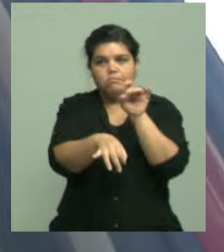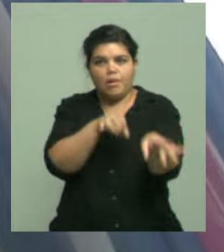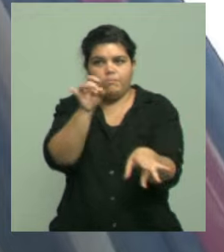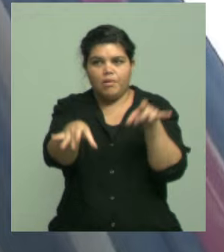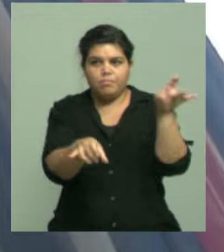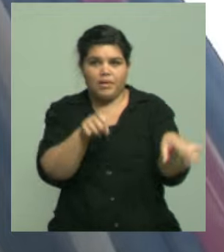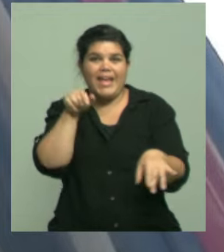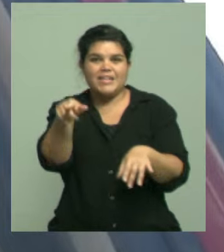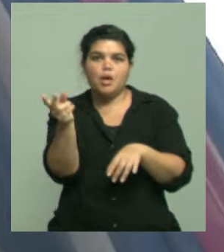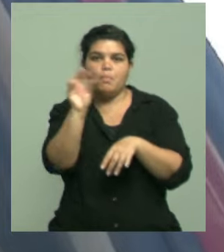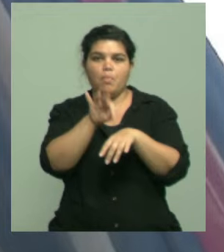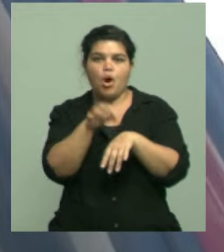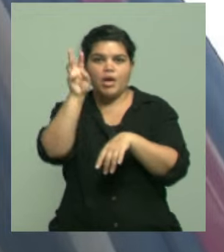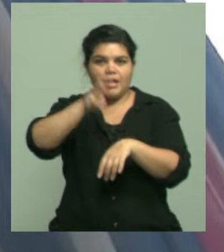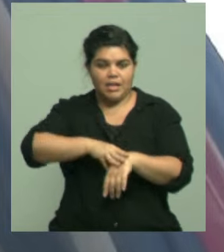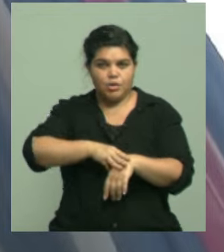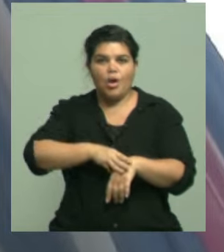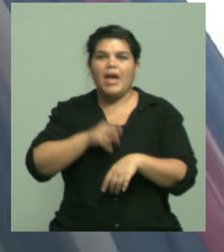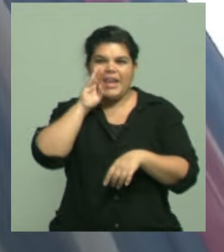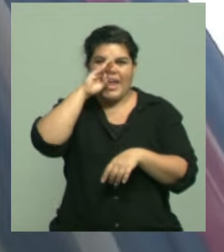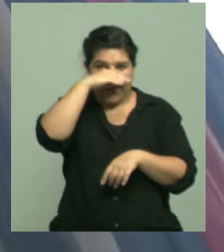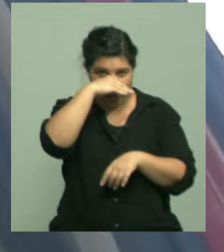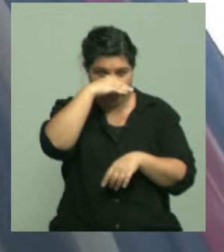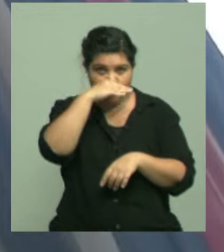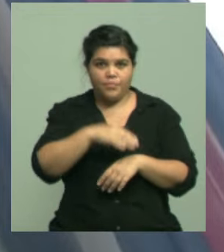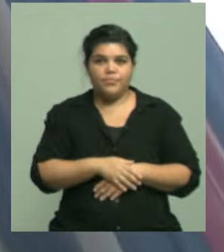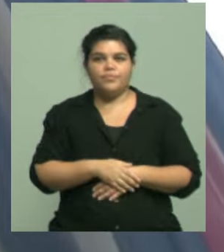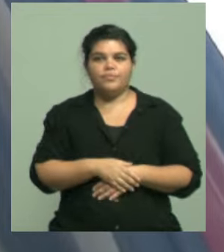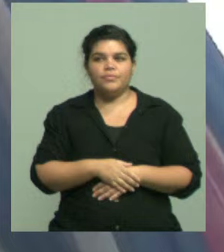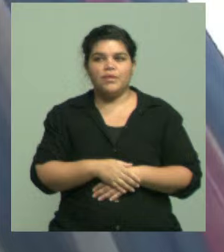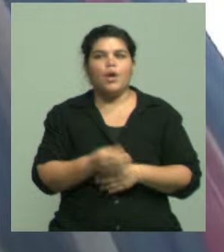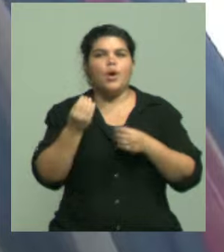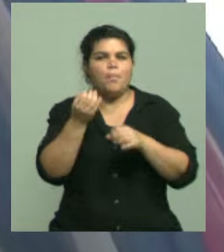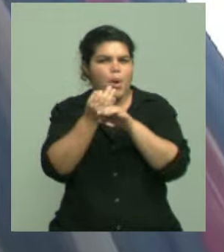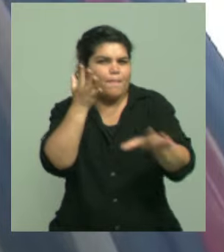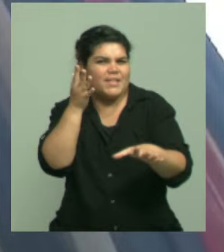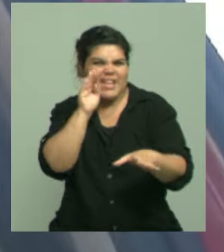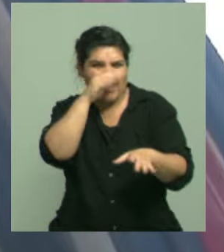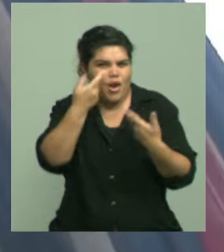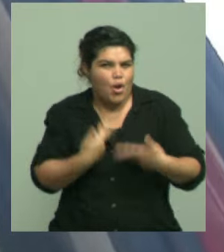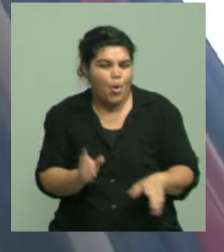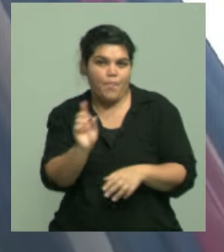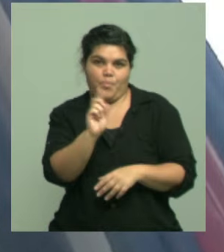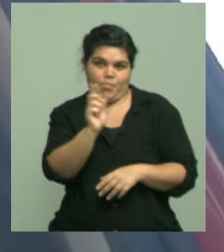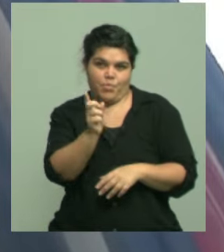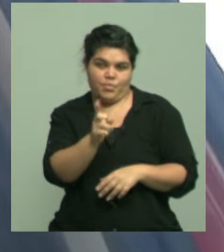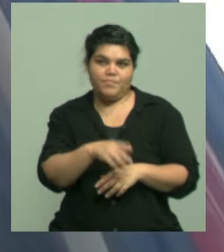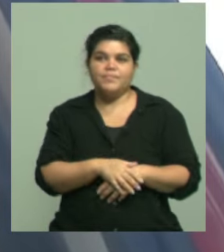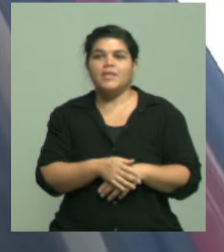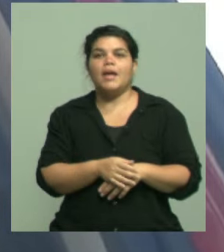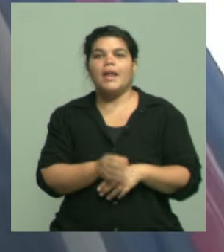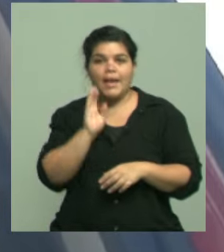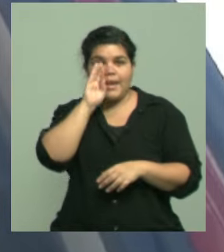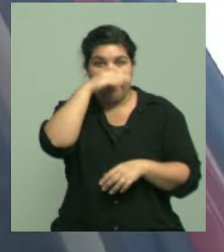Aedes aegypti, es un mosquito de color negro que tiene la característica de que tiene unas pintitas